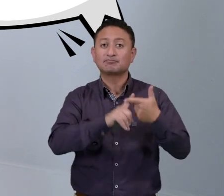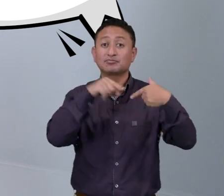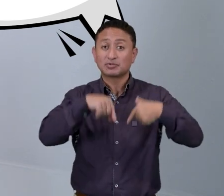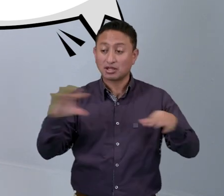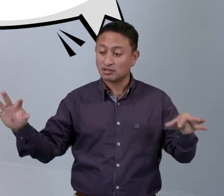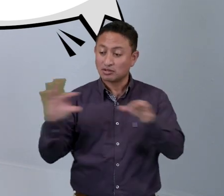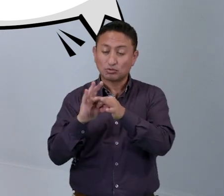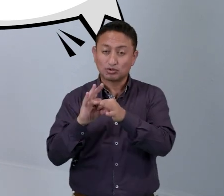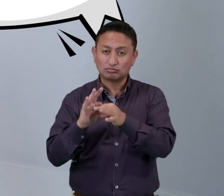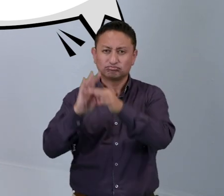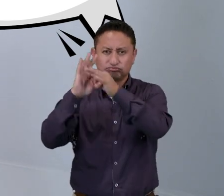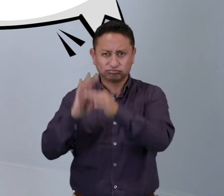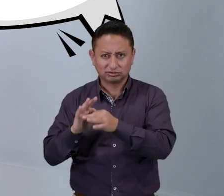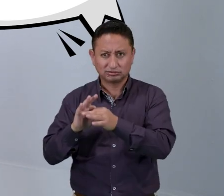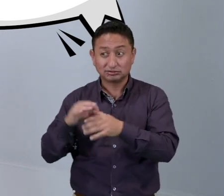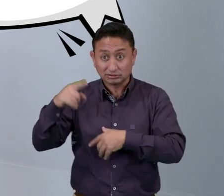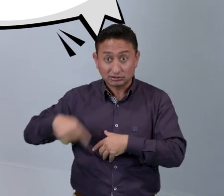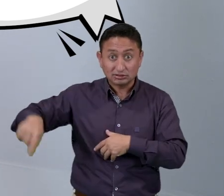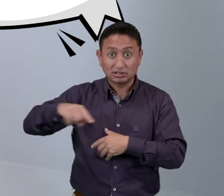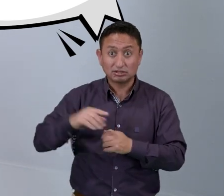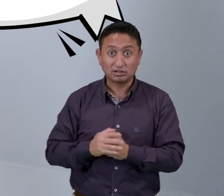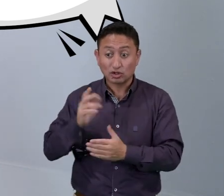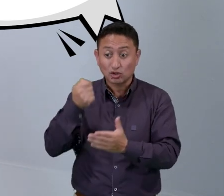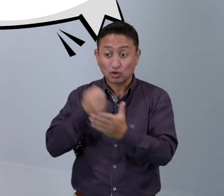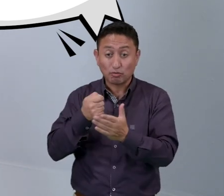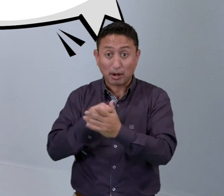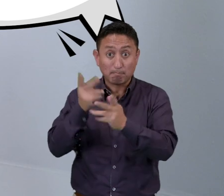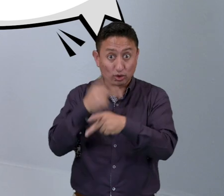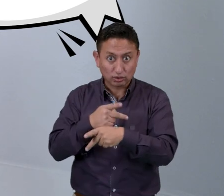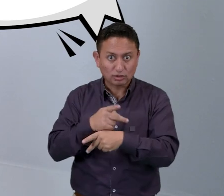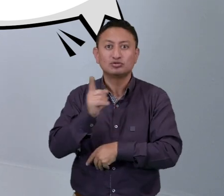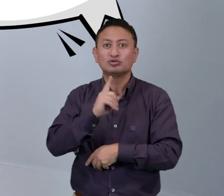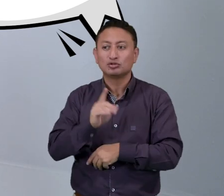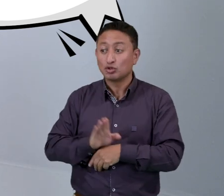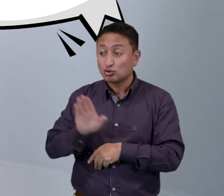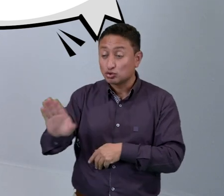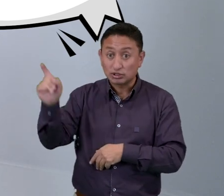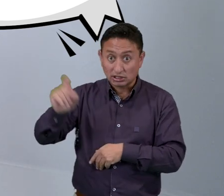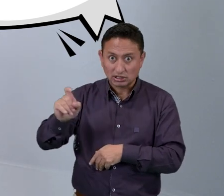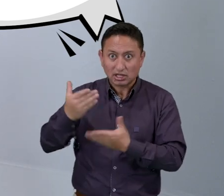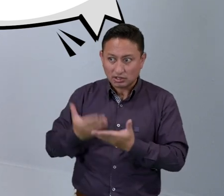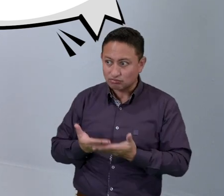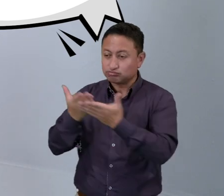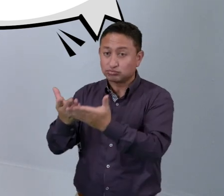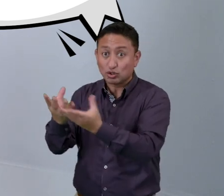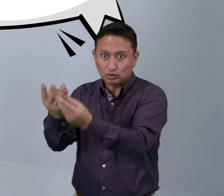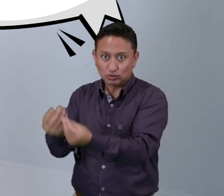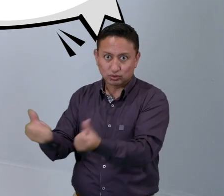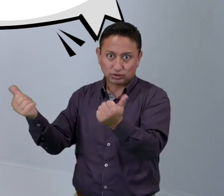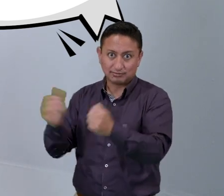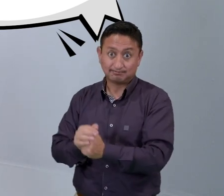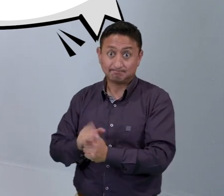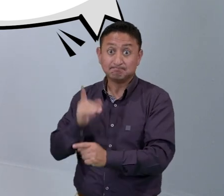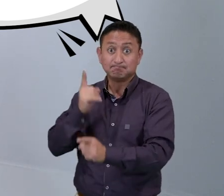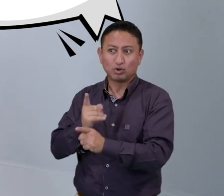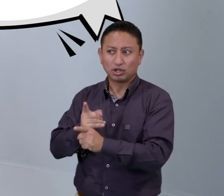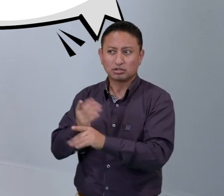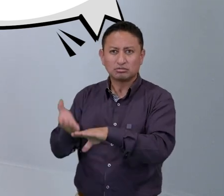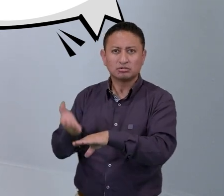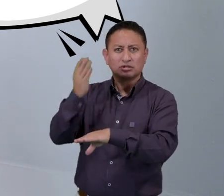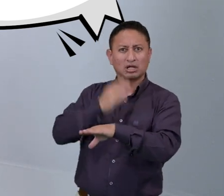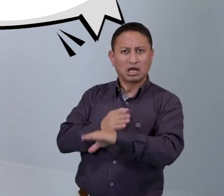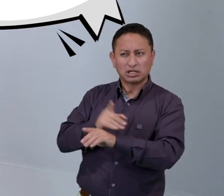estrecha relación con el cliente, ya que estos no compran productos, sino soluciones a sus necesidades. Por lo tanto, se debe